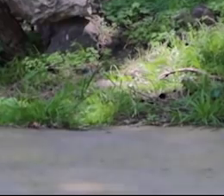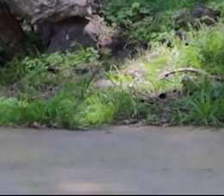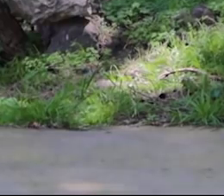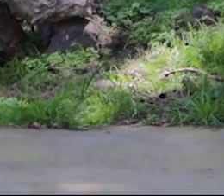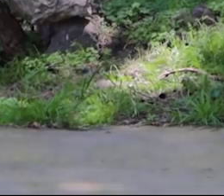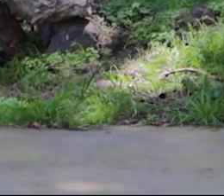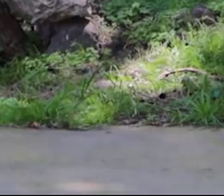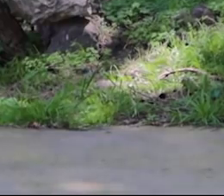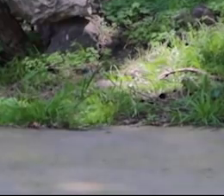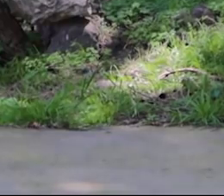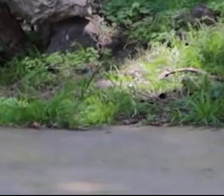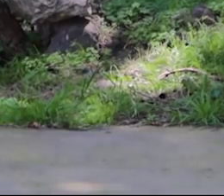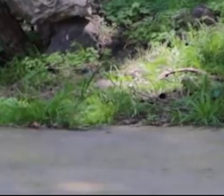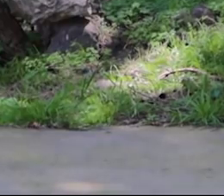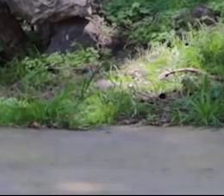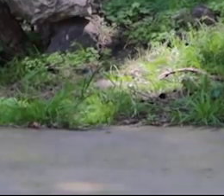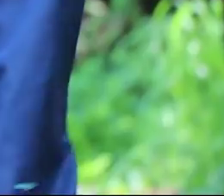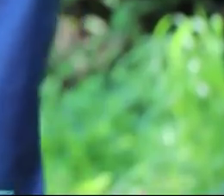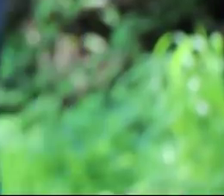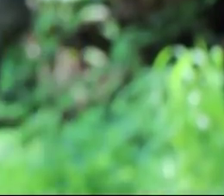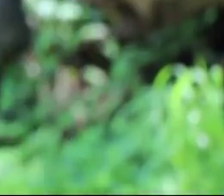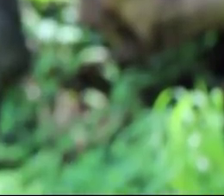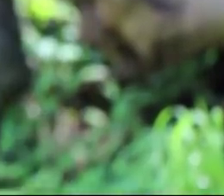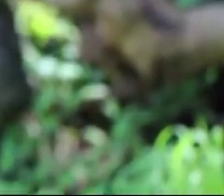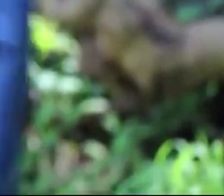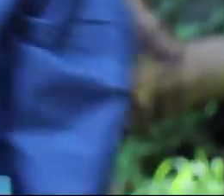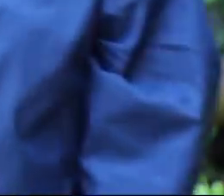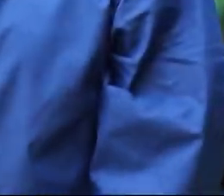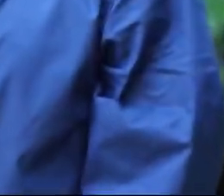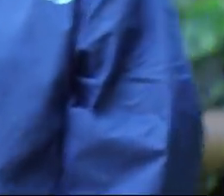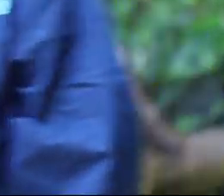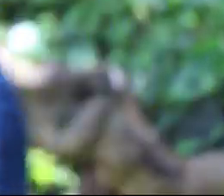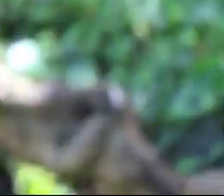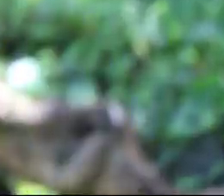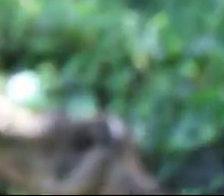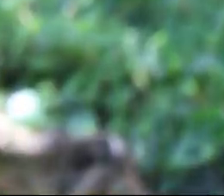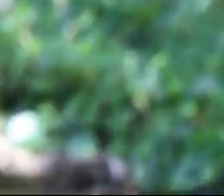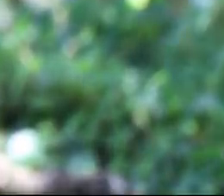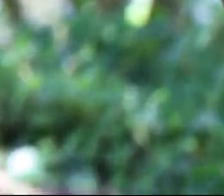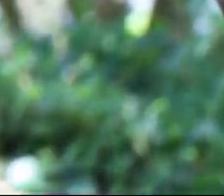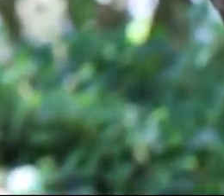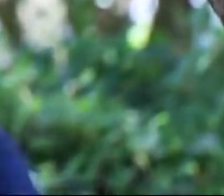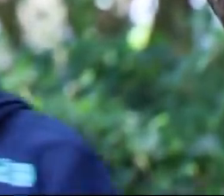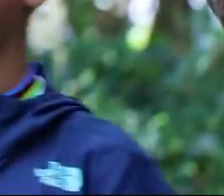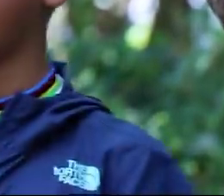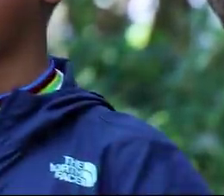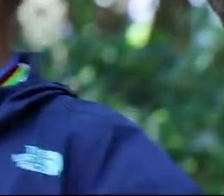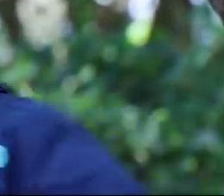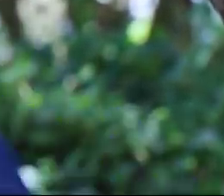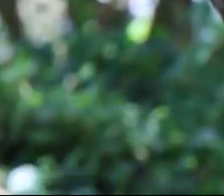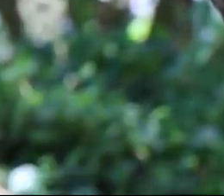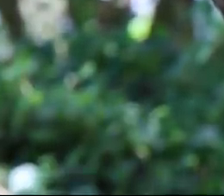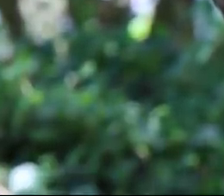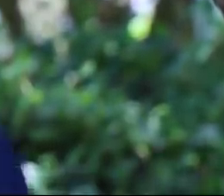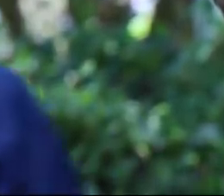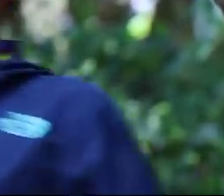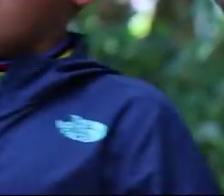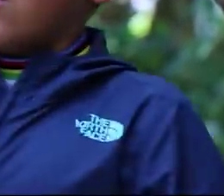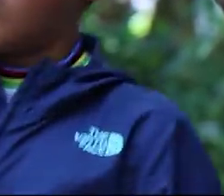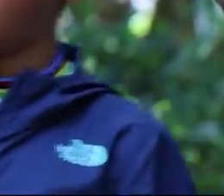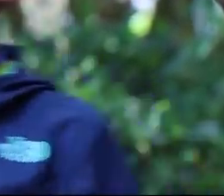Descansamos. Movemos nuestros piecitos, los pies. Movemos los pies, nos relajamos. Respiramos.